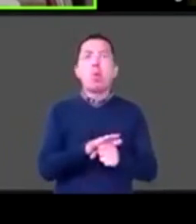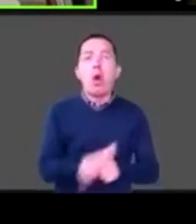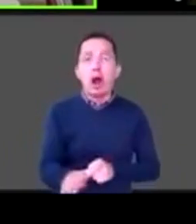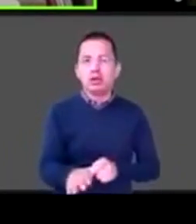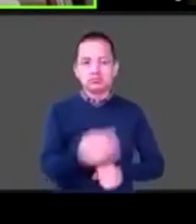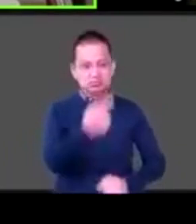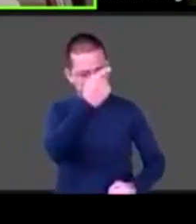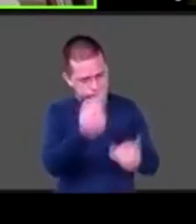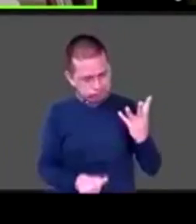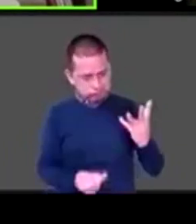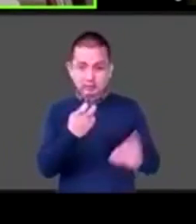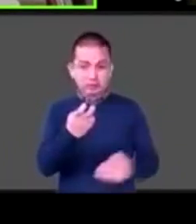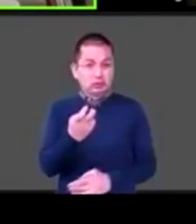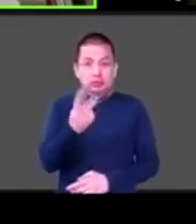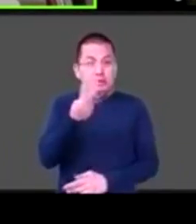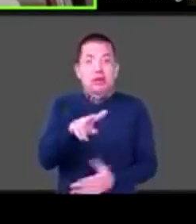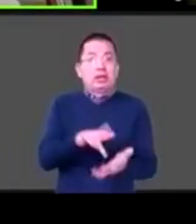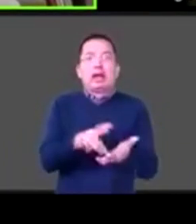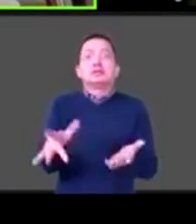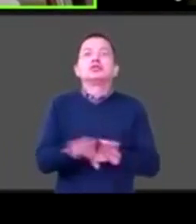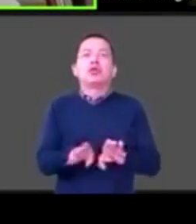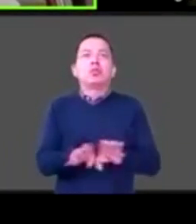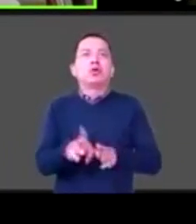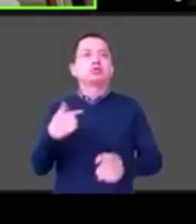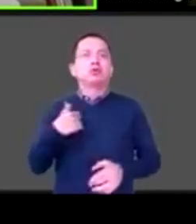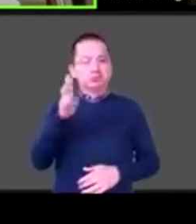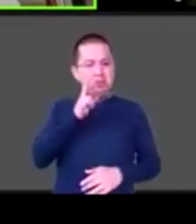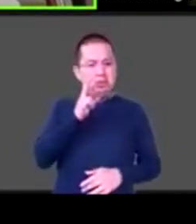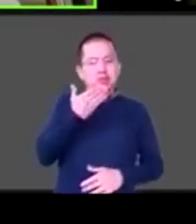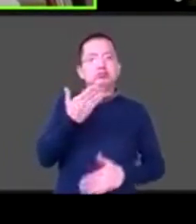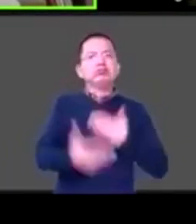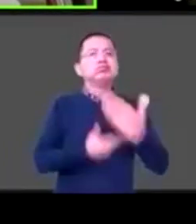se consigue con este tipo de pequeñas de pequeñas victorias